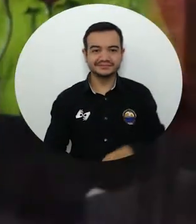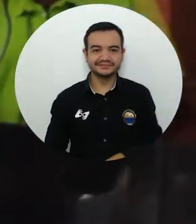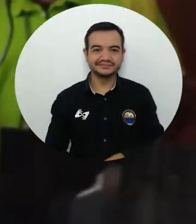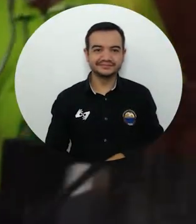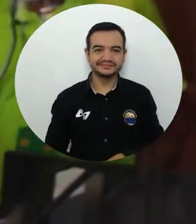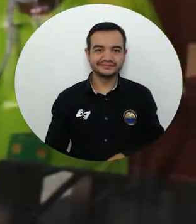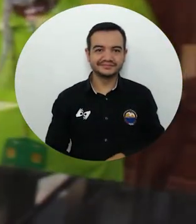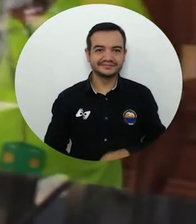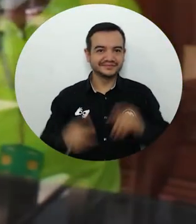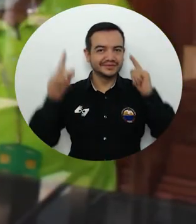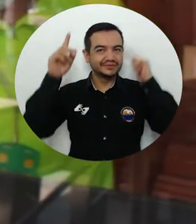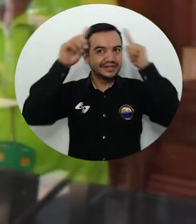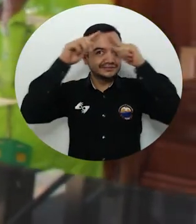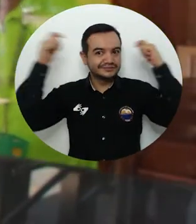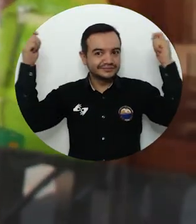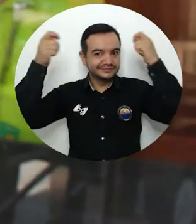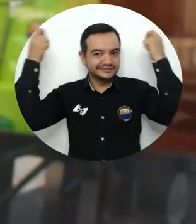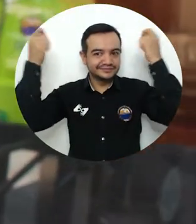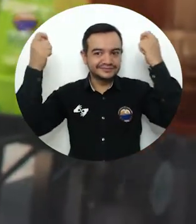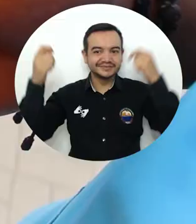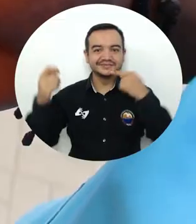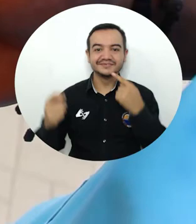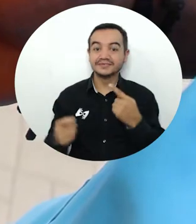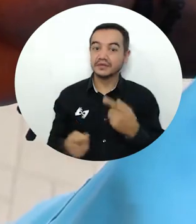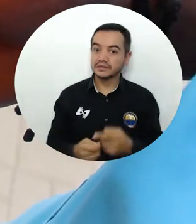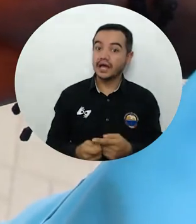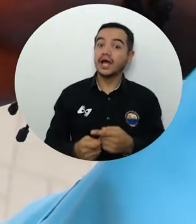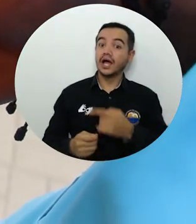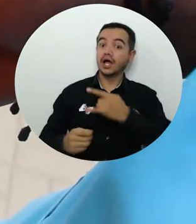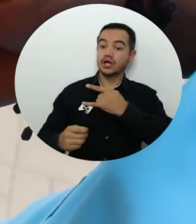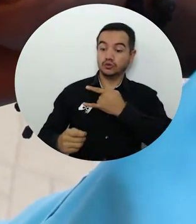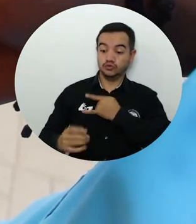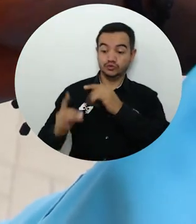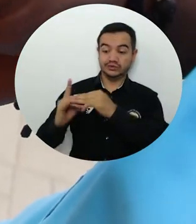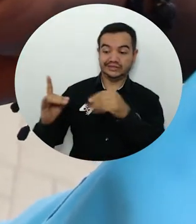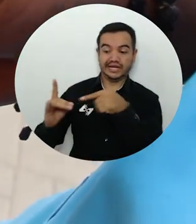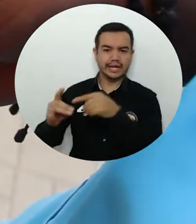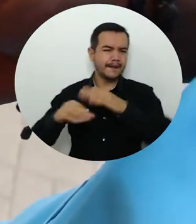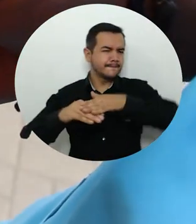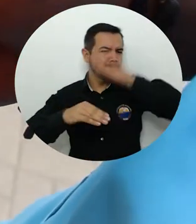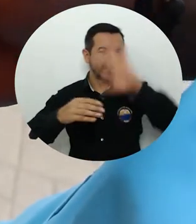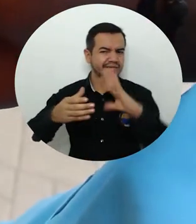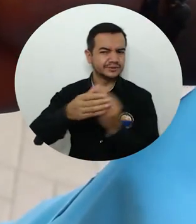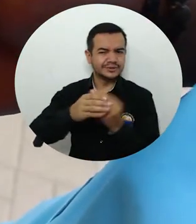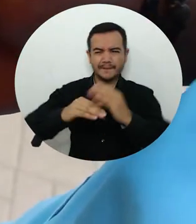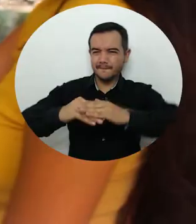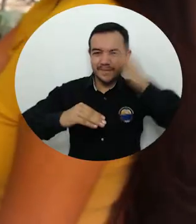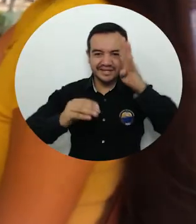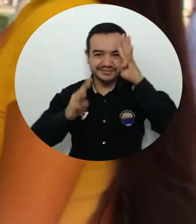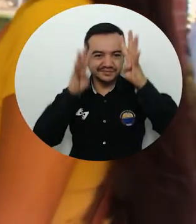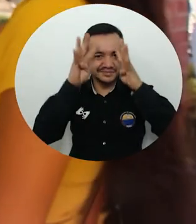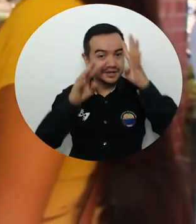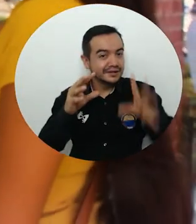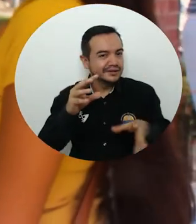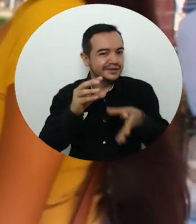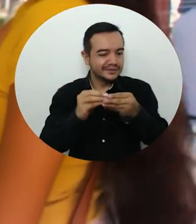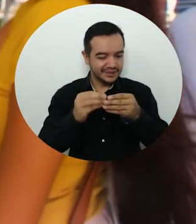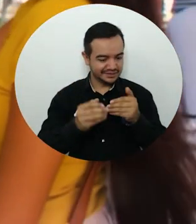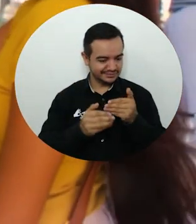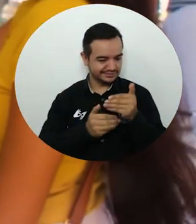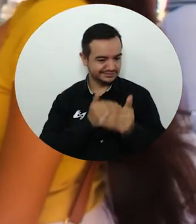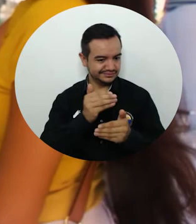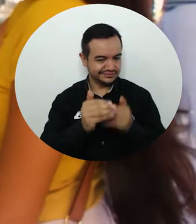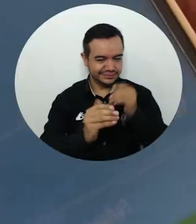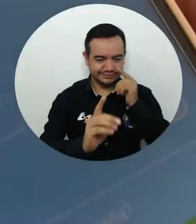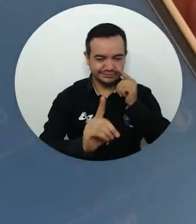Cumpliendo con su eslogan de una universidad aún más incluyente e innovadora y con el propósito de seguir avanzando